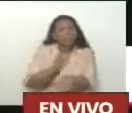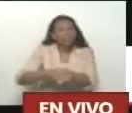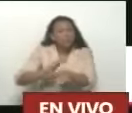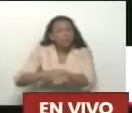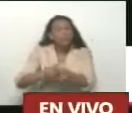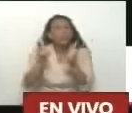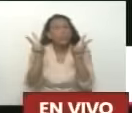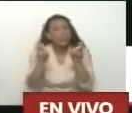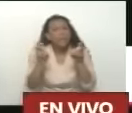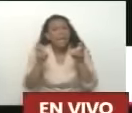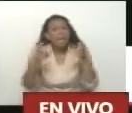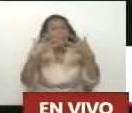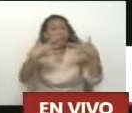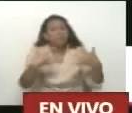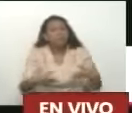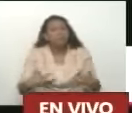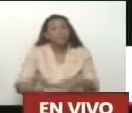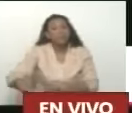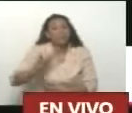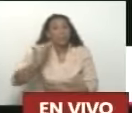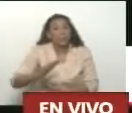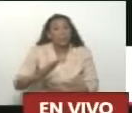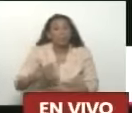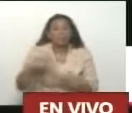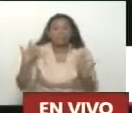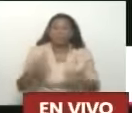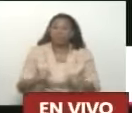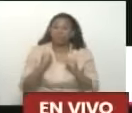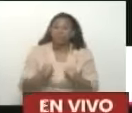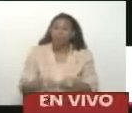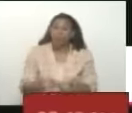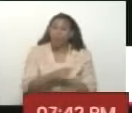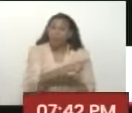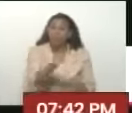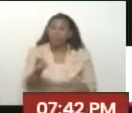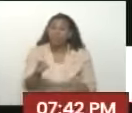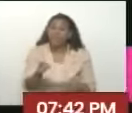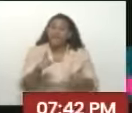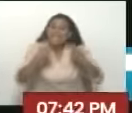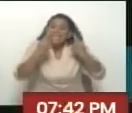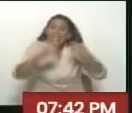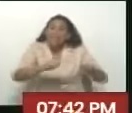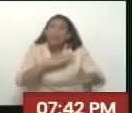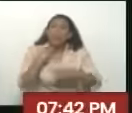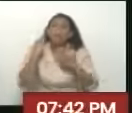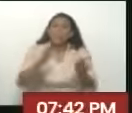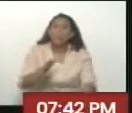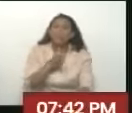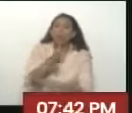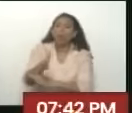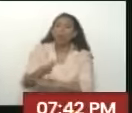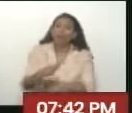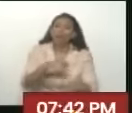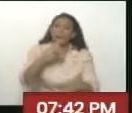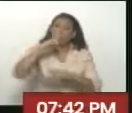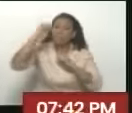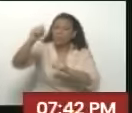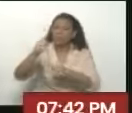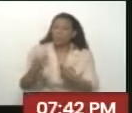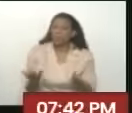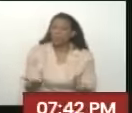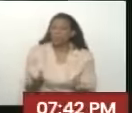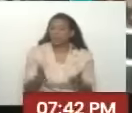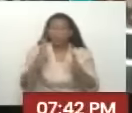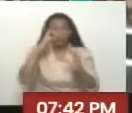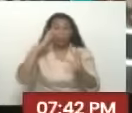tema Muy serio Que yo quisiera Abordarlo ahora Que son los intentos De manicidio Contra usted Todo